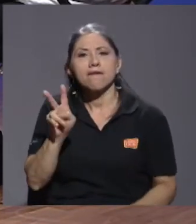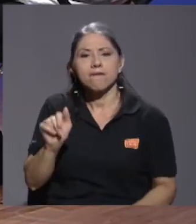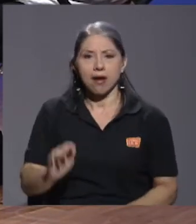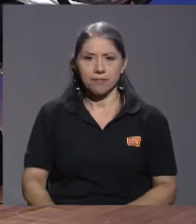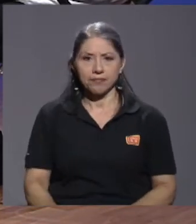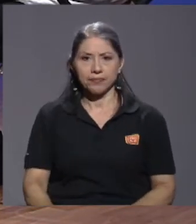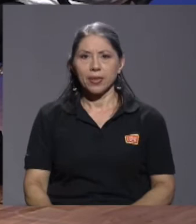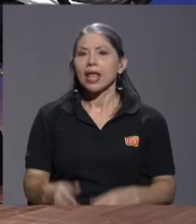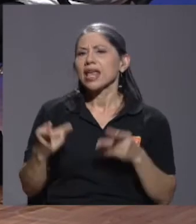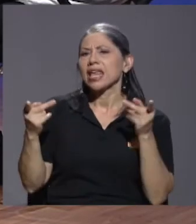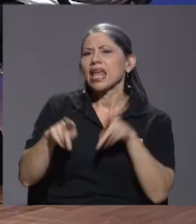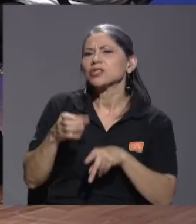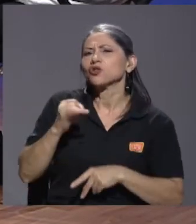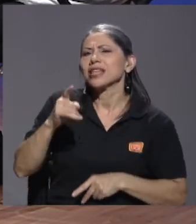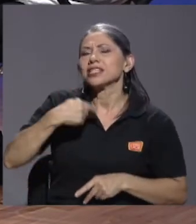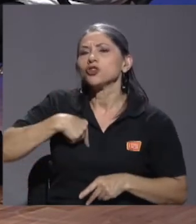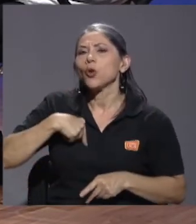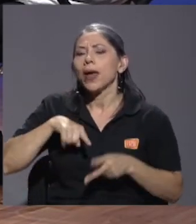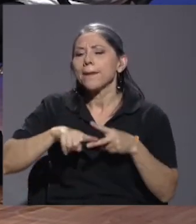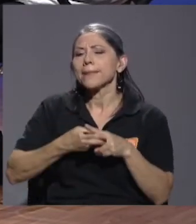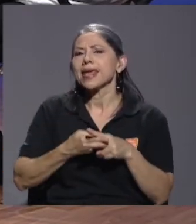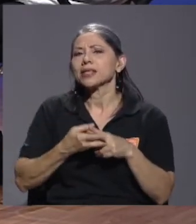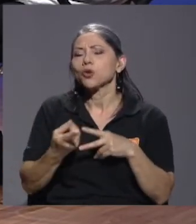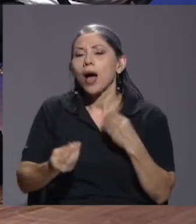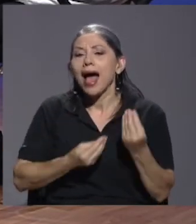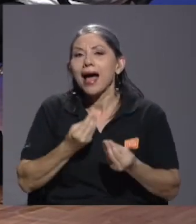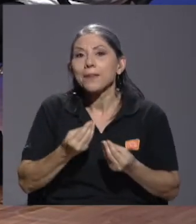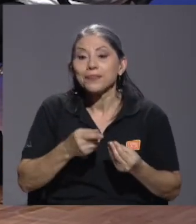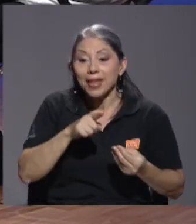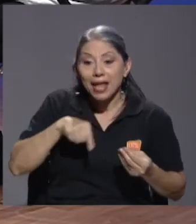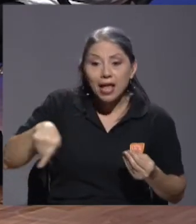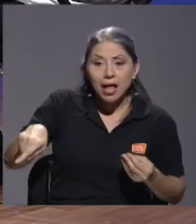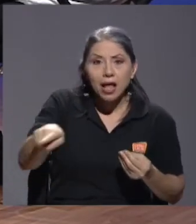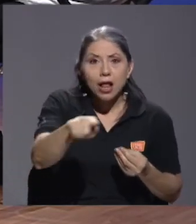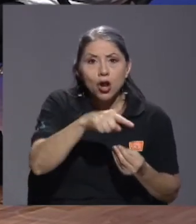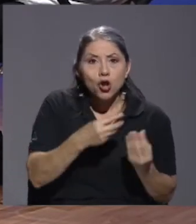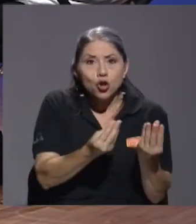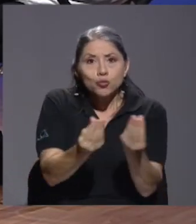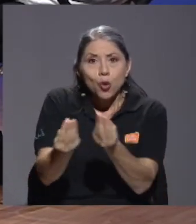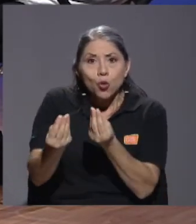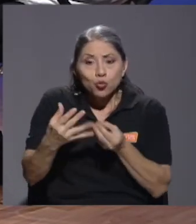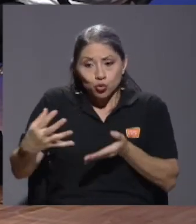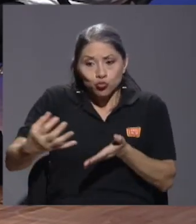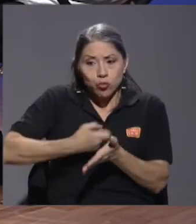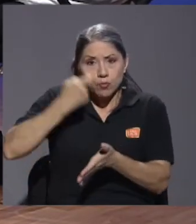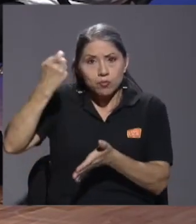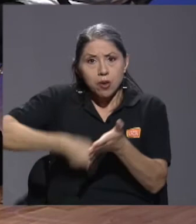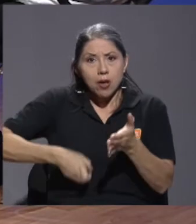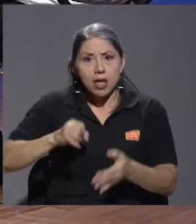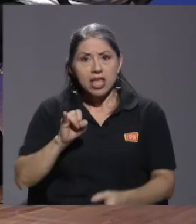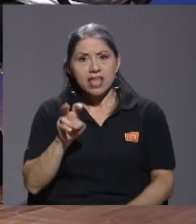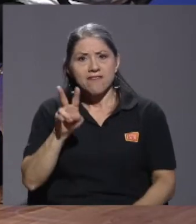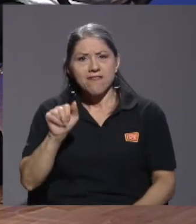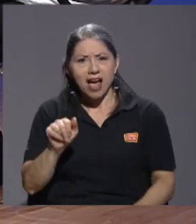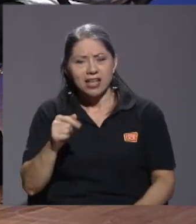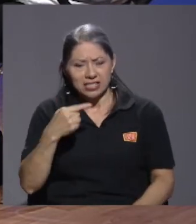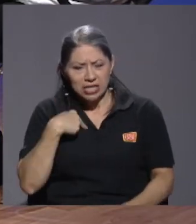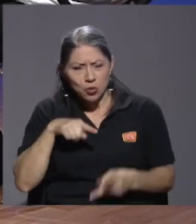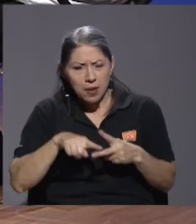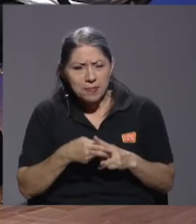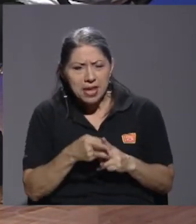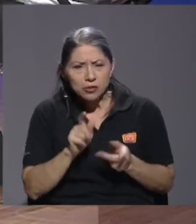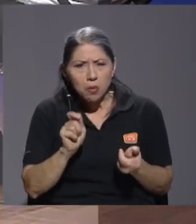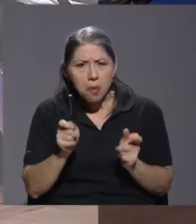Ahora bien, ¿qué sucede si yo empiezo a mover los productos que están dentro de este, grabados por este impuesto al valor agregado? O sea,